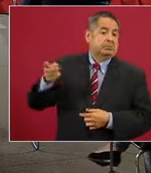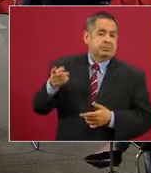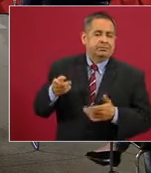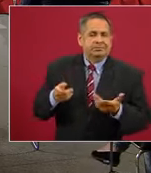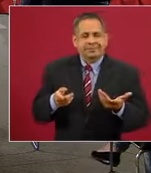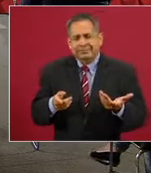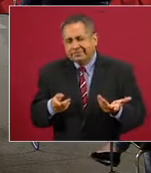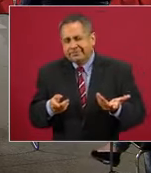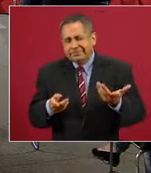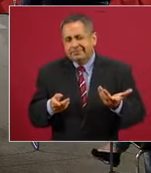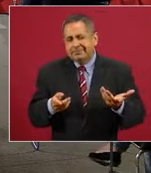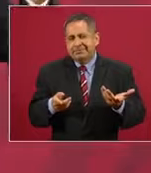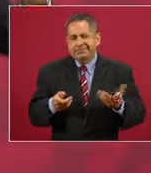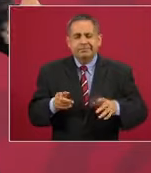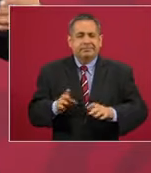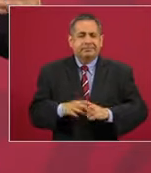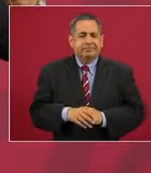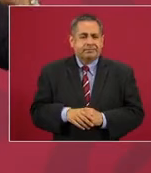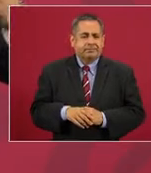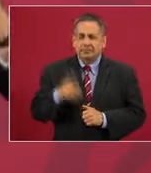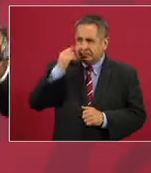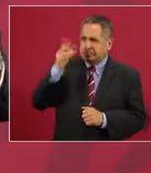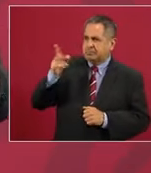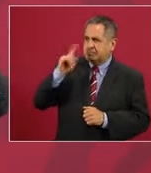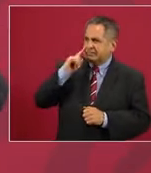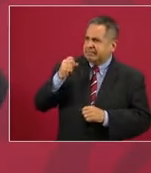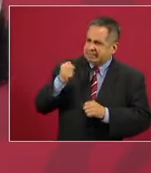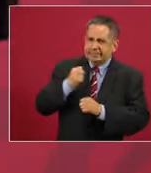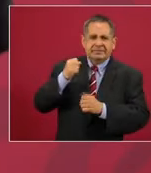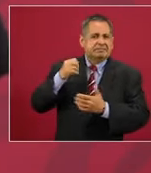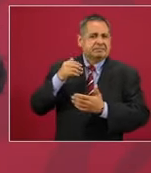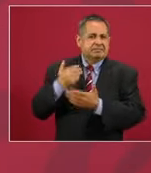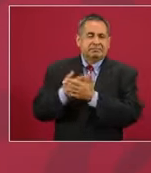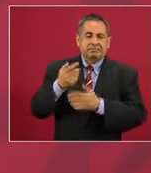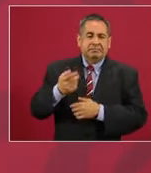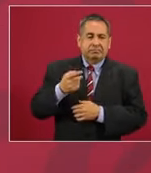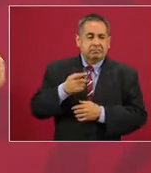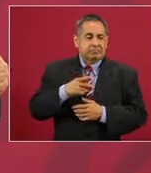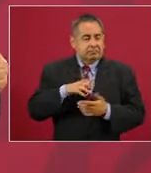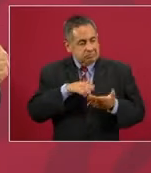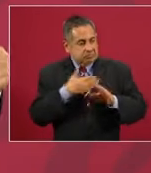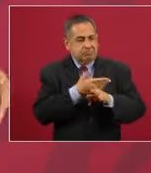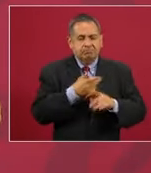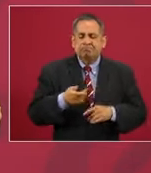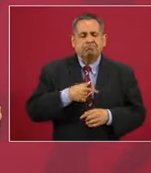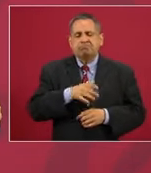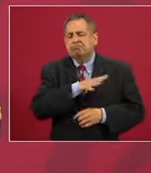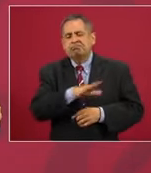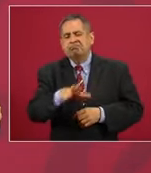caigamos en una provocación. No,